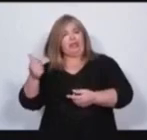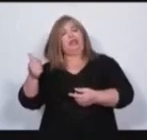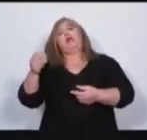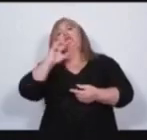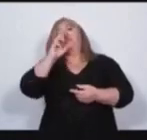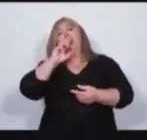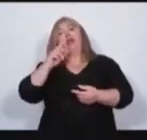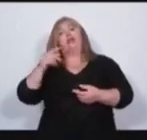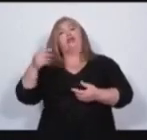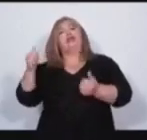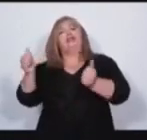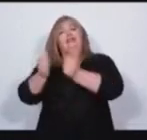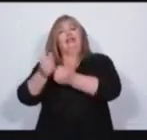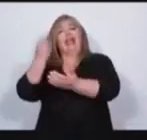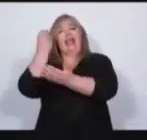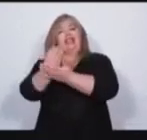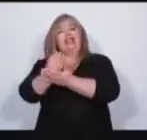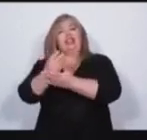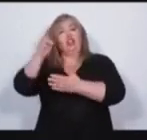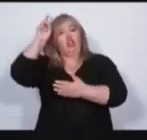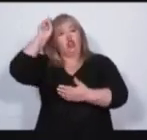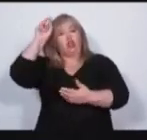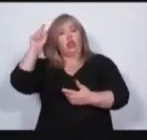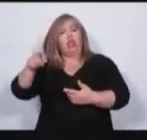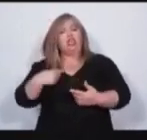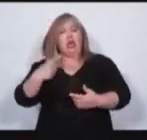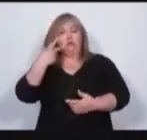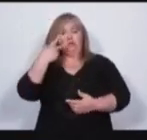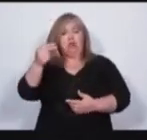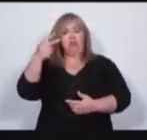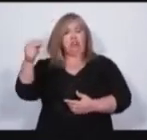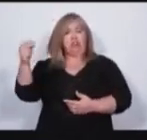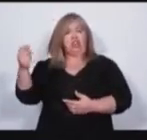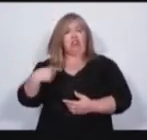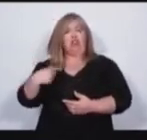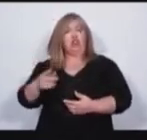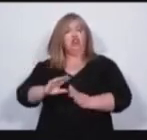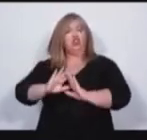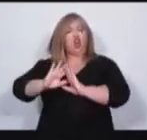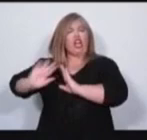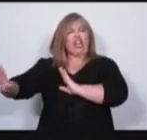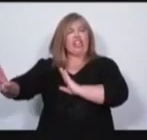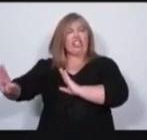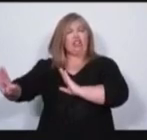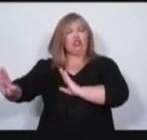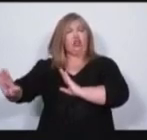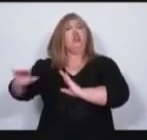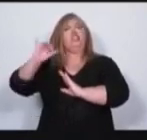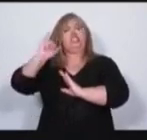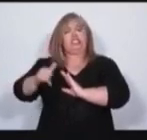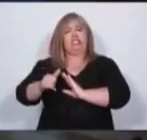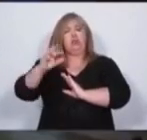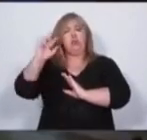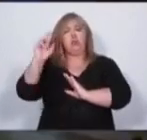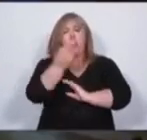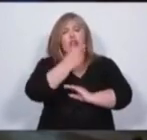Cornejo reivindica la dictadura militar y se considera negacionista. Yo lo rechazo. Sí fueron 30 mil los desaparecidos.